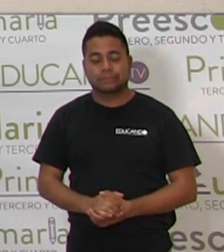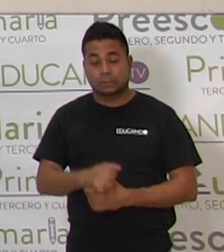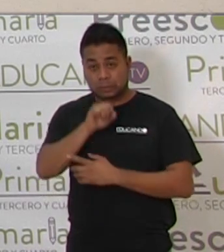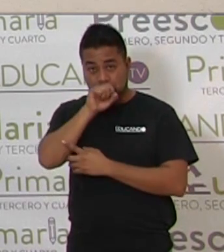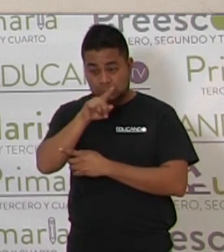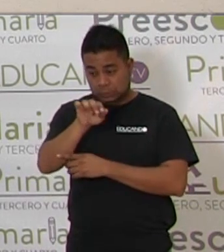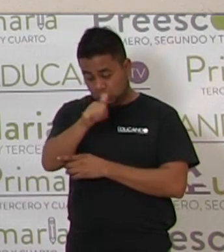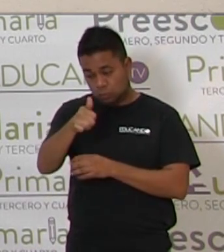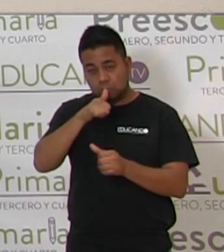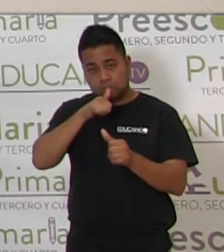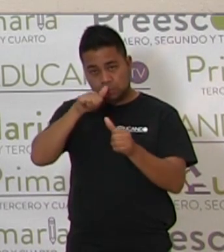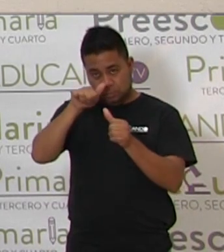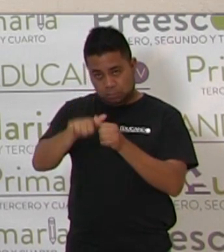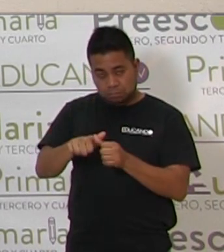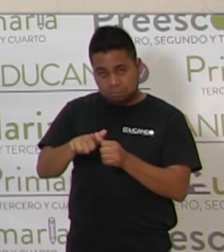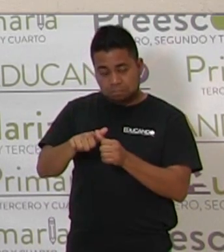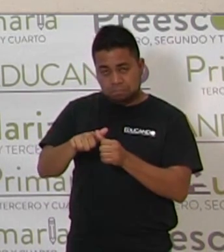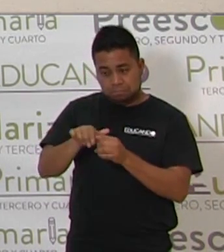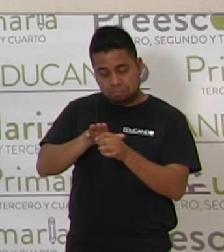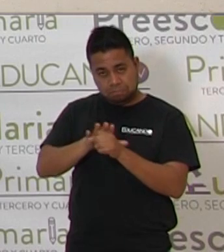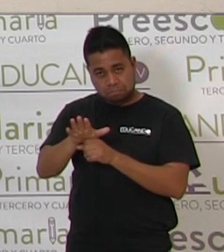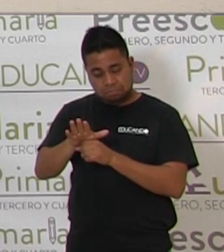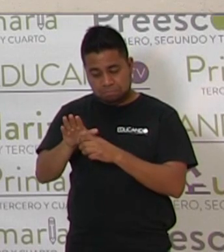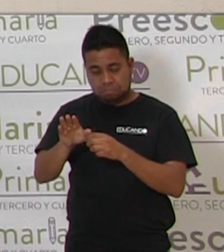Vimos otra vocal